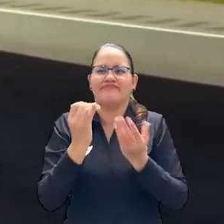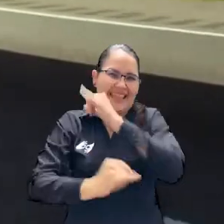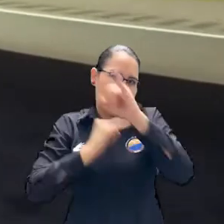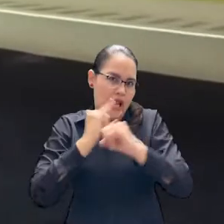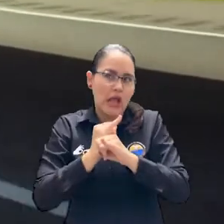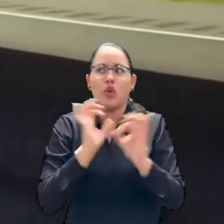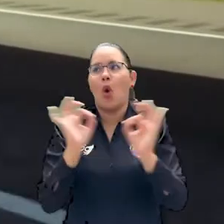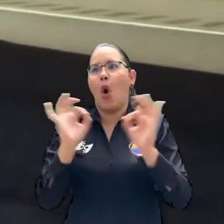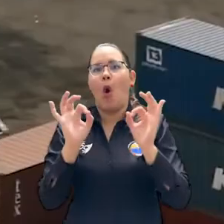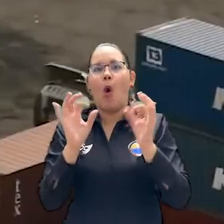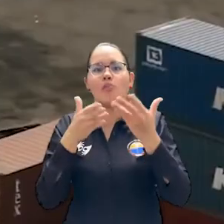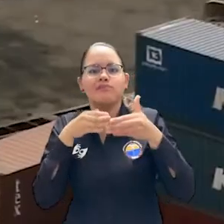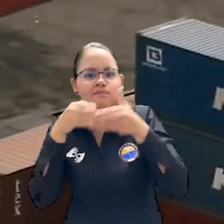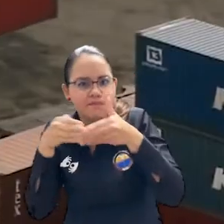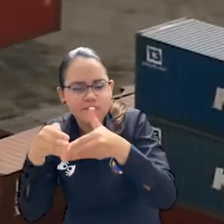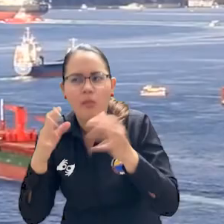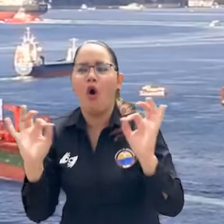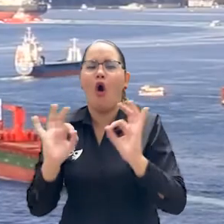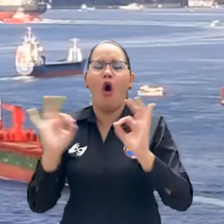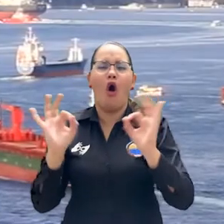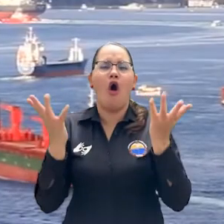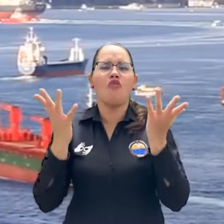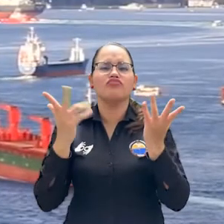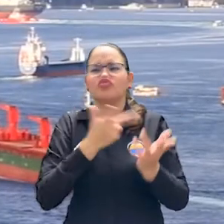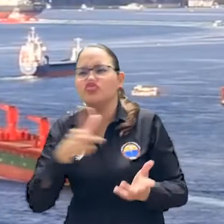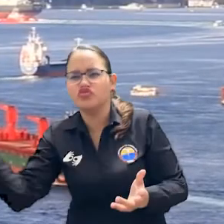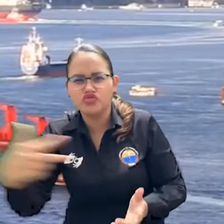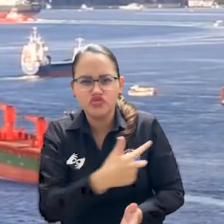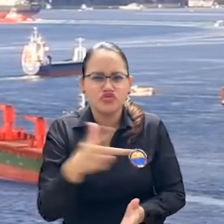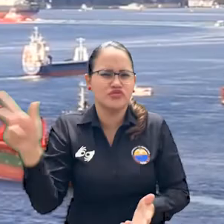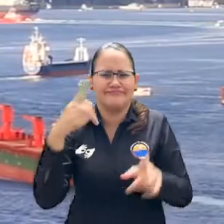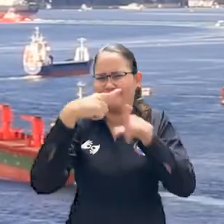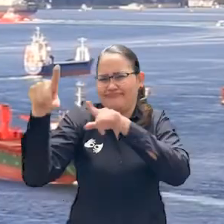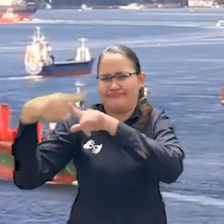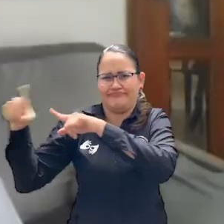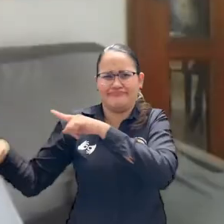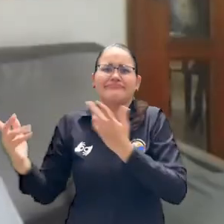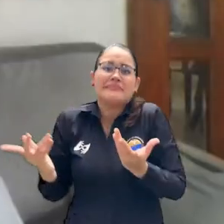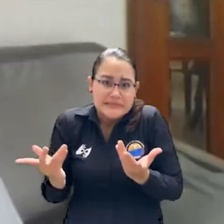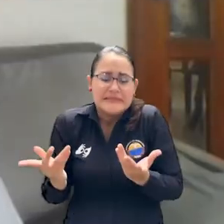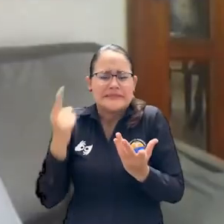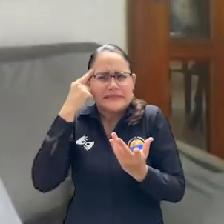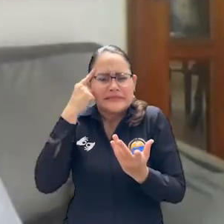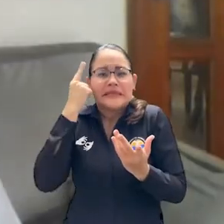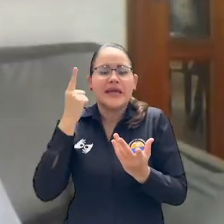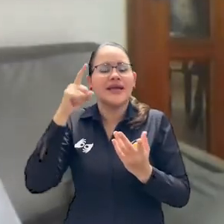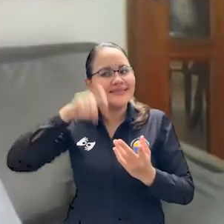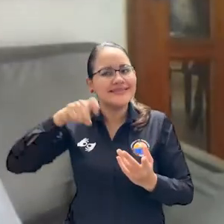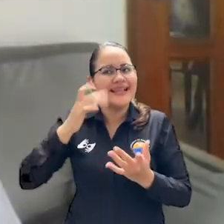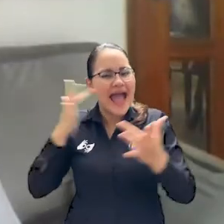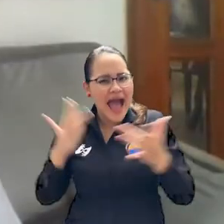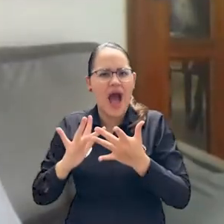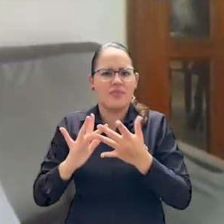marítimas, en transporte terrestre, transporte fluvial, transporte aéreo, transporte multimodal en